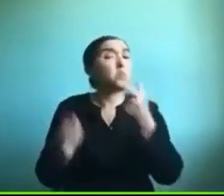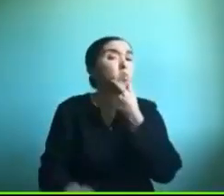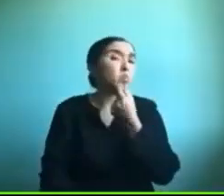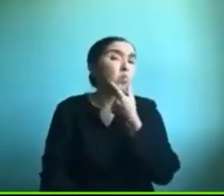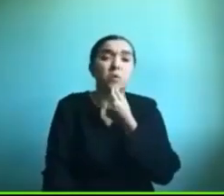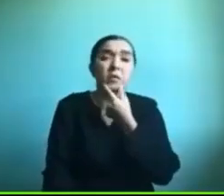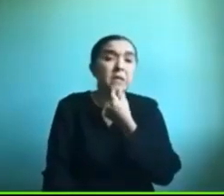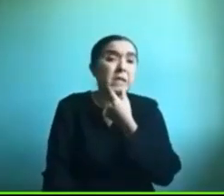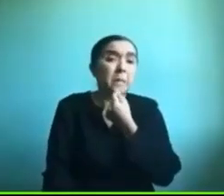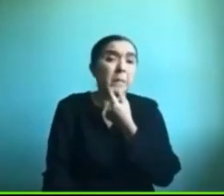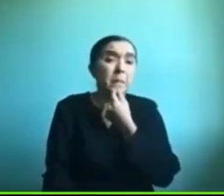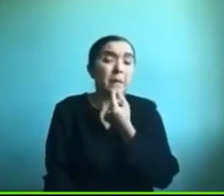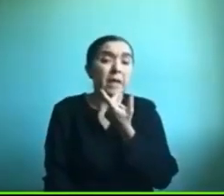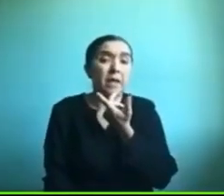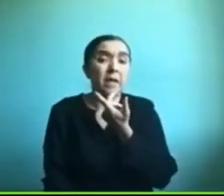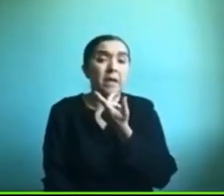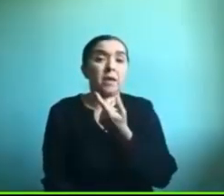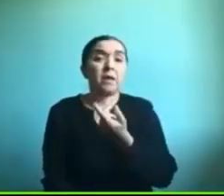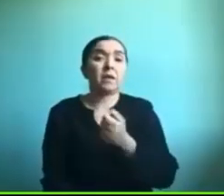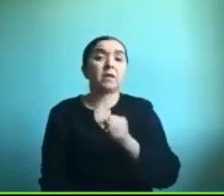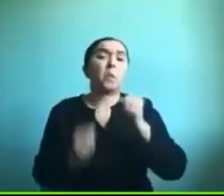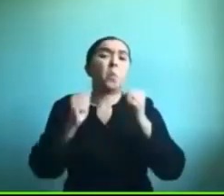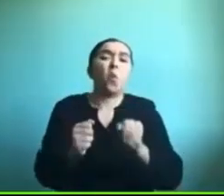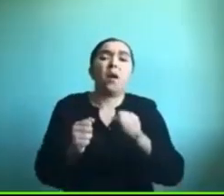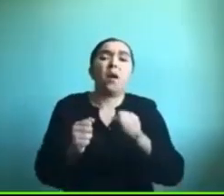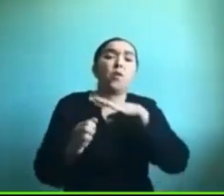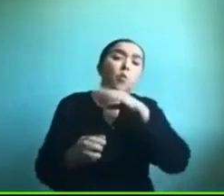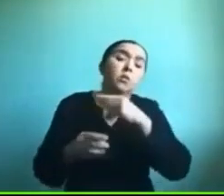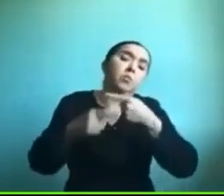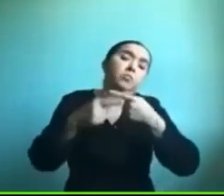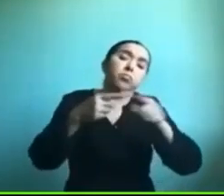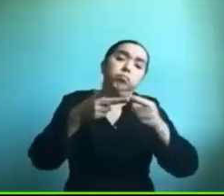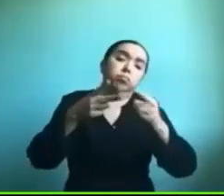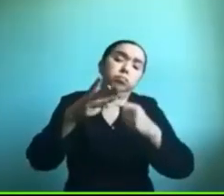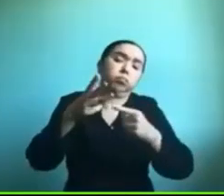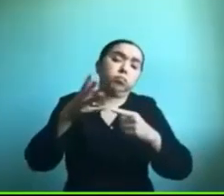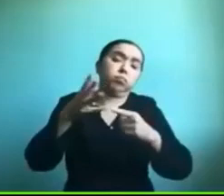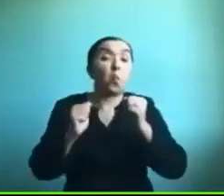es tan versátil que podrían trabajar con esa misma herramienta